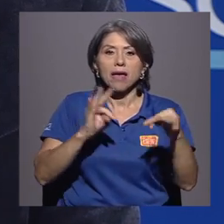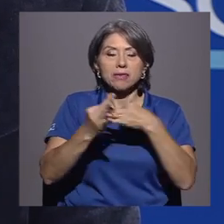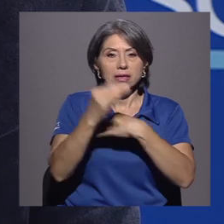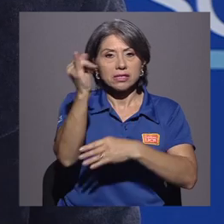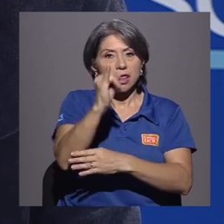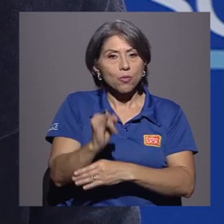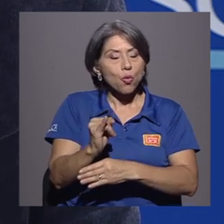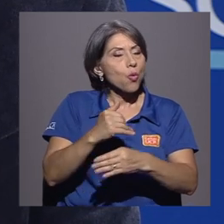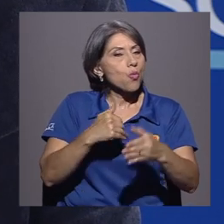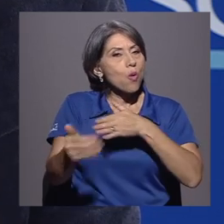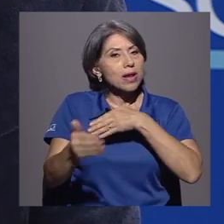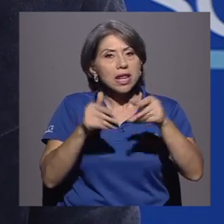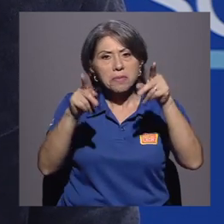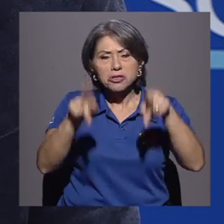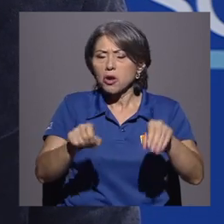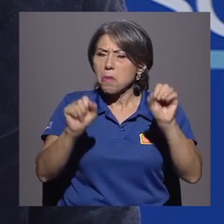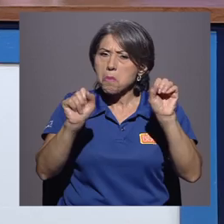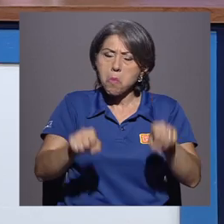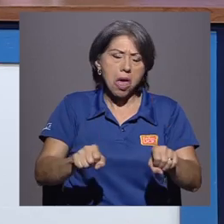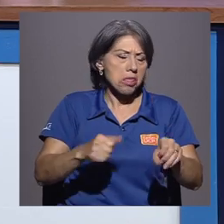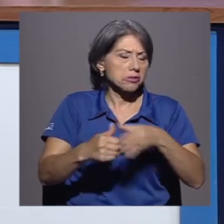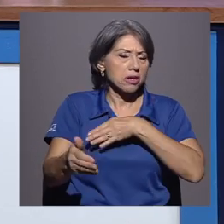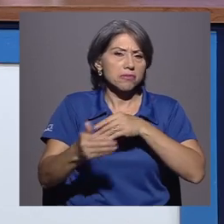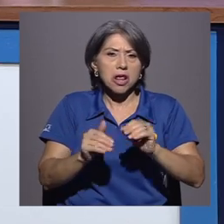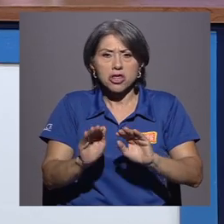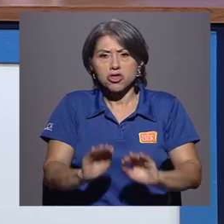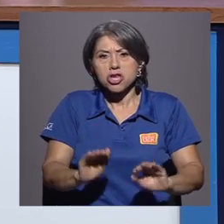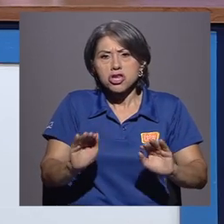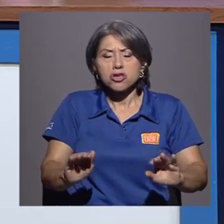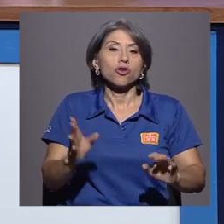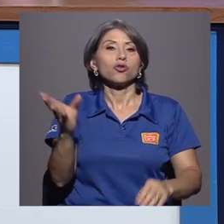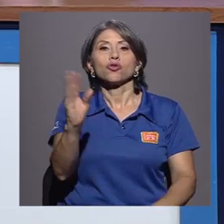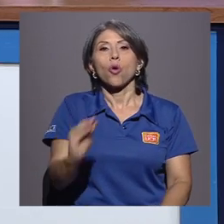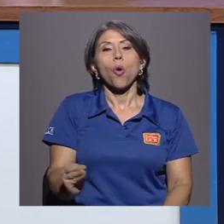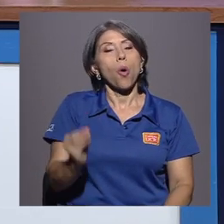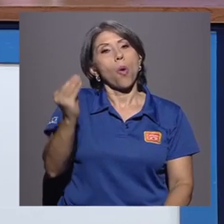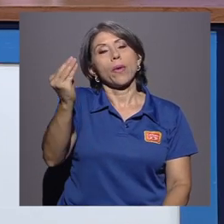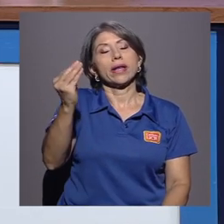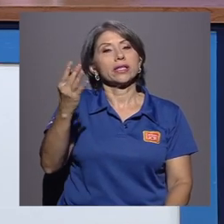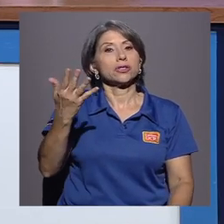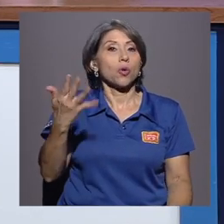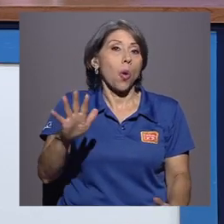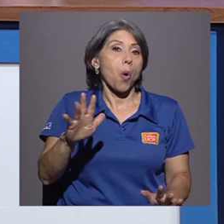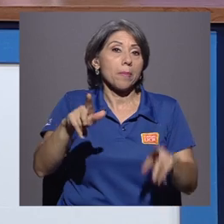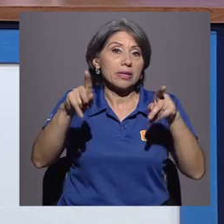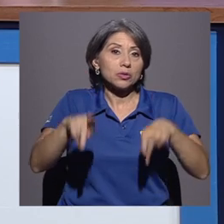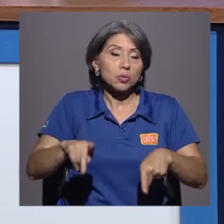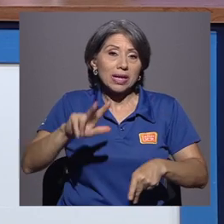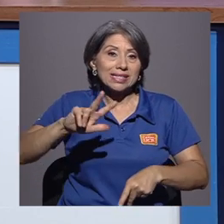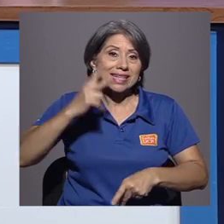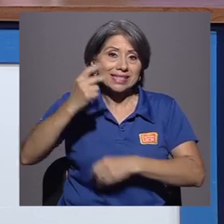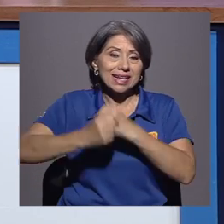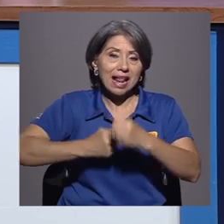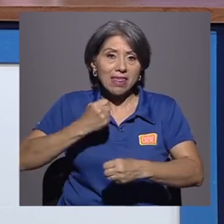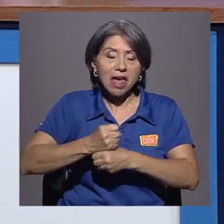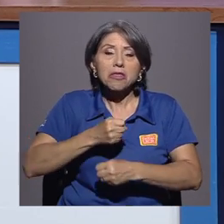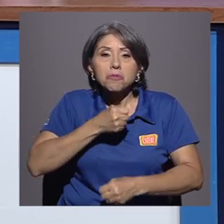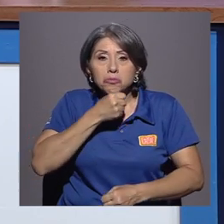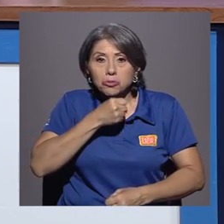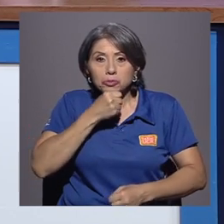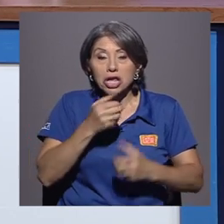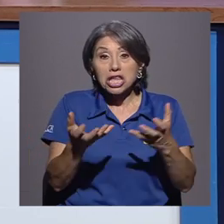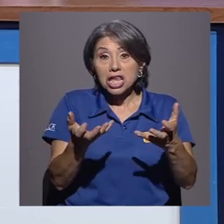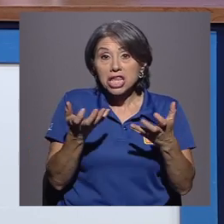que quiera llevarlo, ¿verdad? O sea, puede ser niños, jóvenes o de la tercera edad que quieran llevar esos